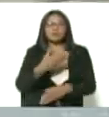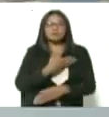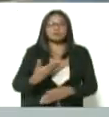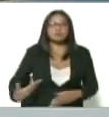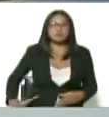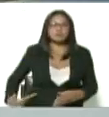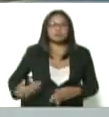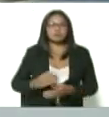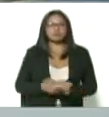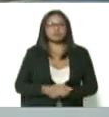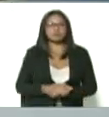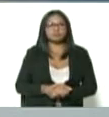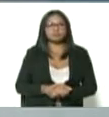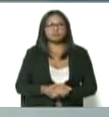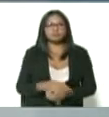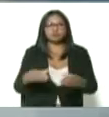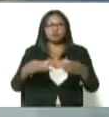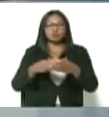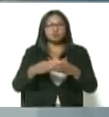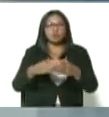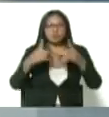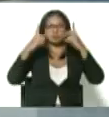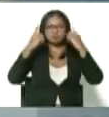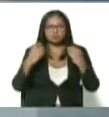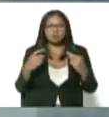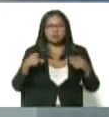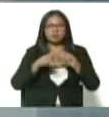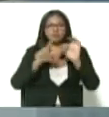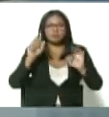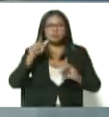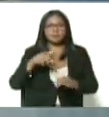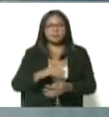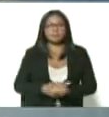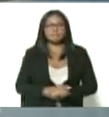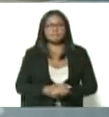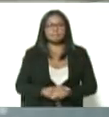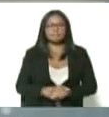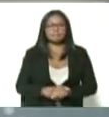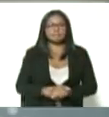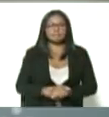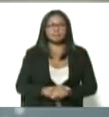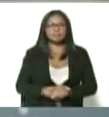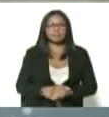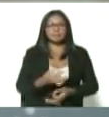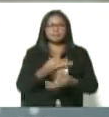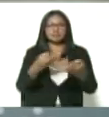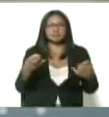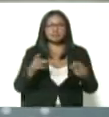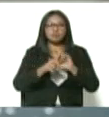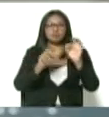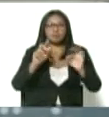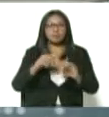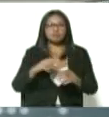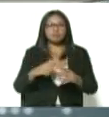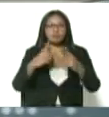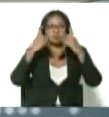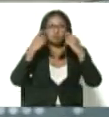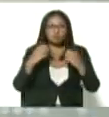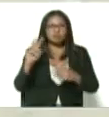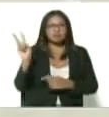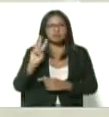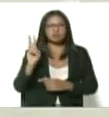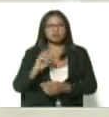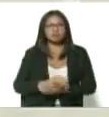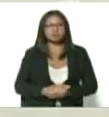el trabajo de comité de expertos aquí están bueno extraordinarios profesionales de Venezuela que